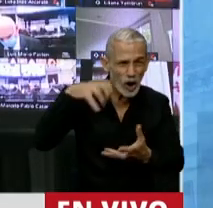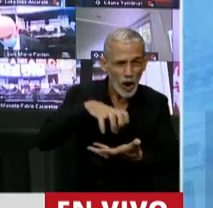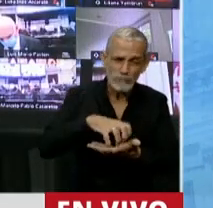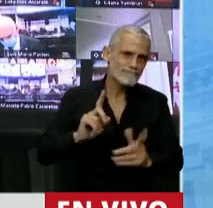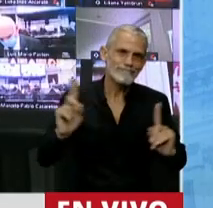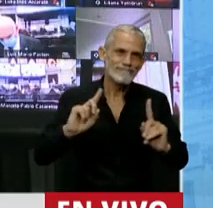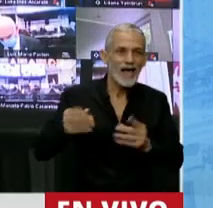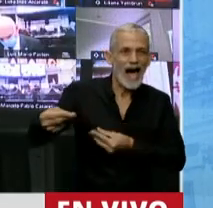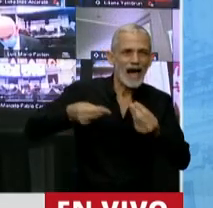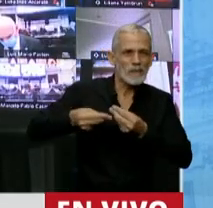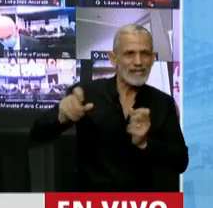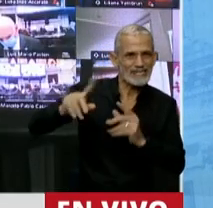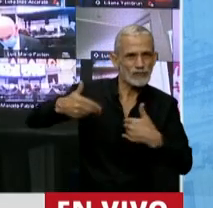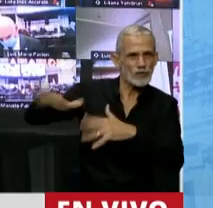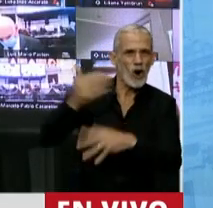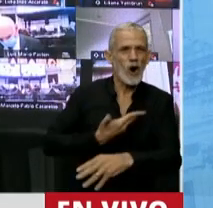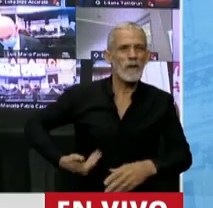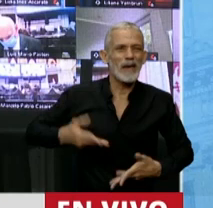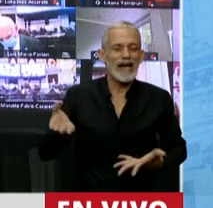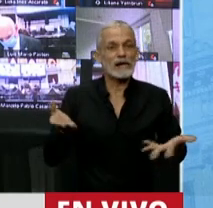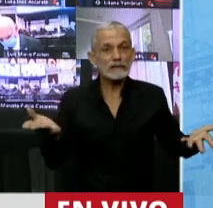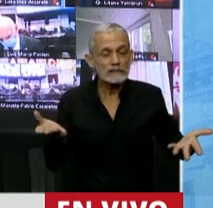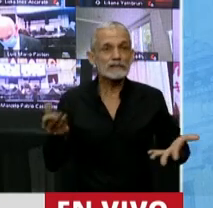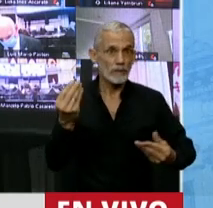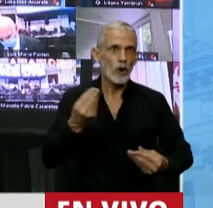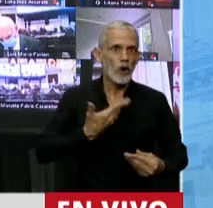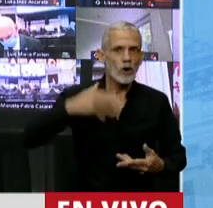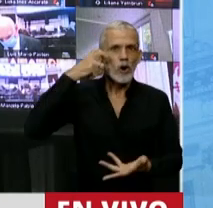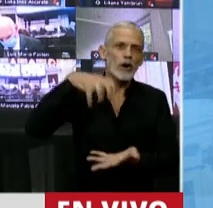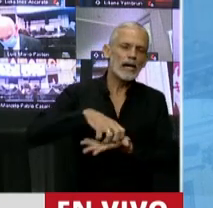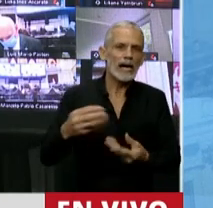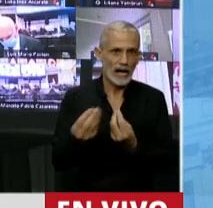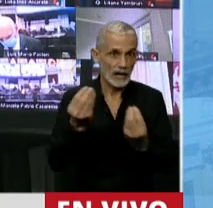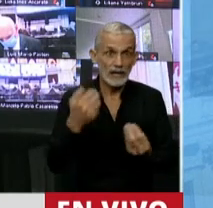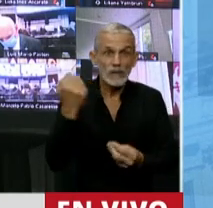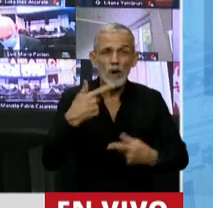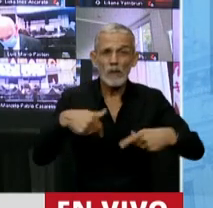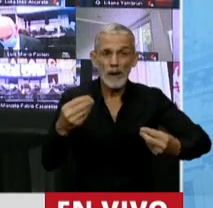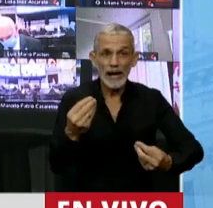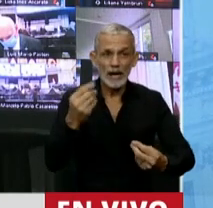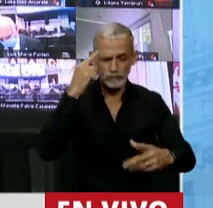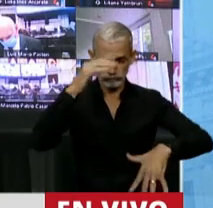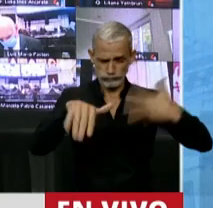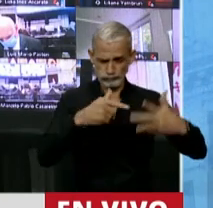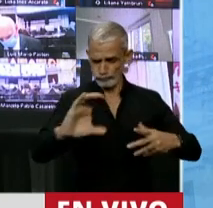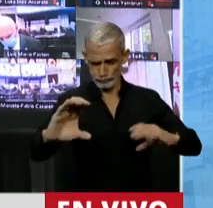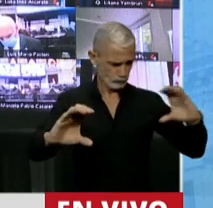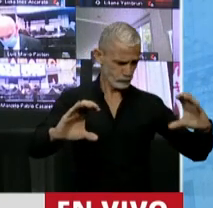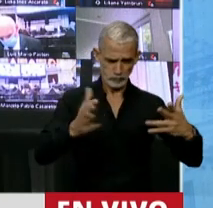es de administración de gobierno y es esencial para no confundir